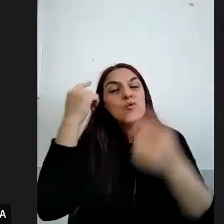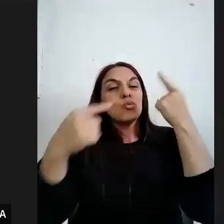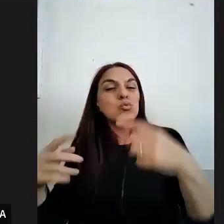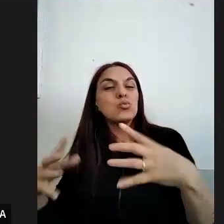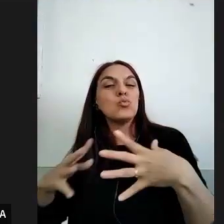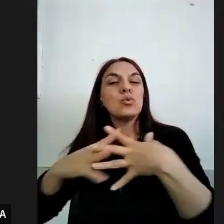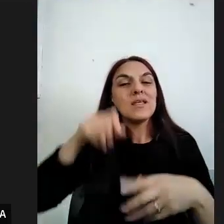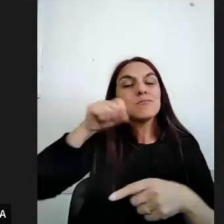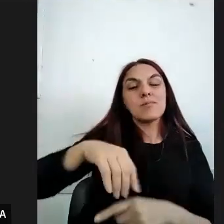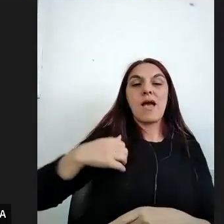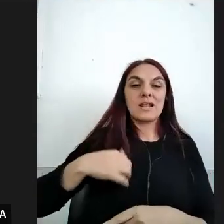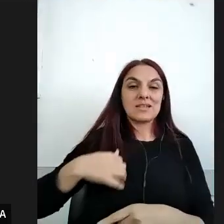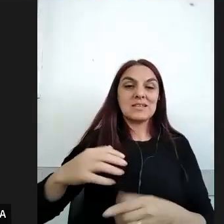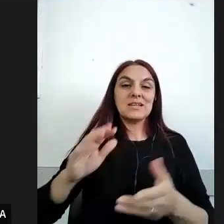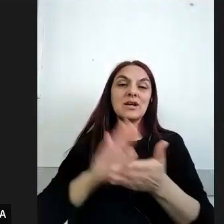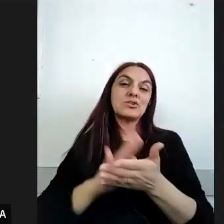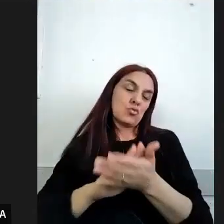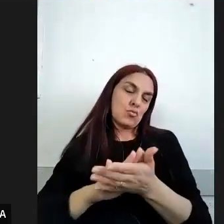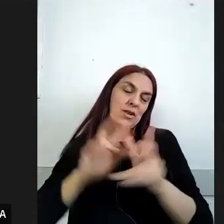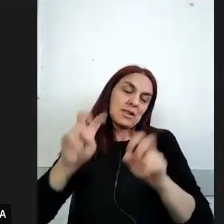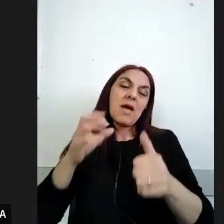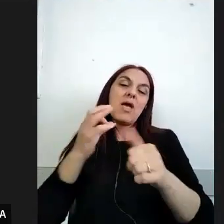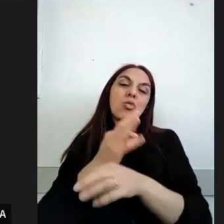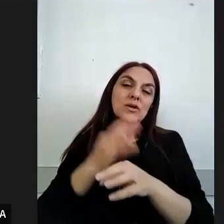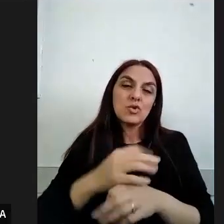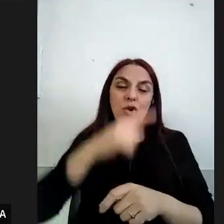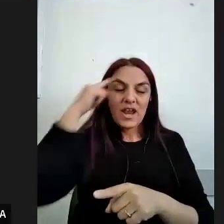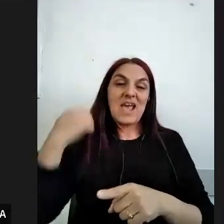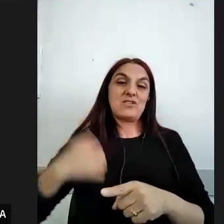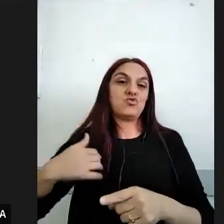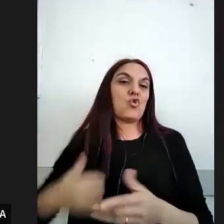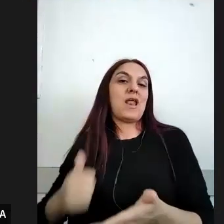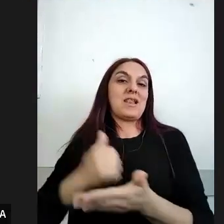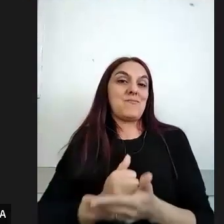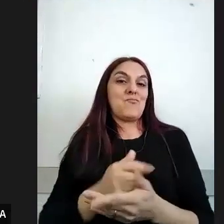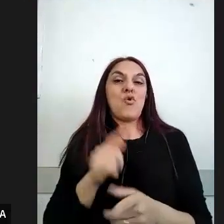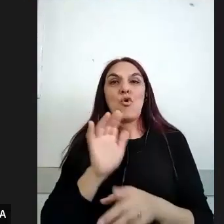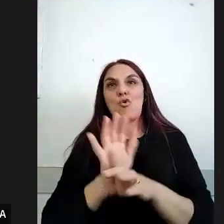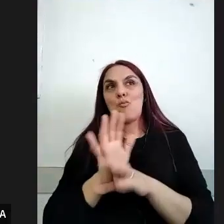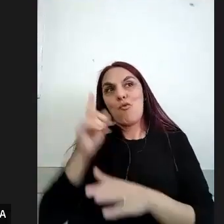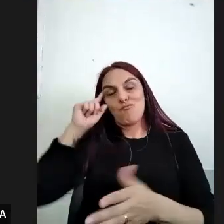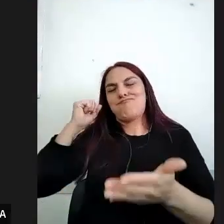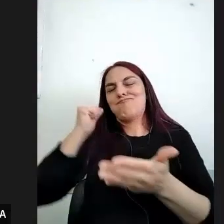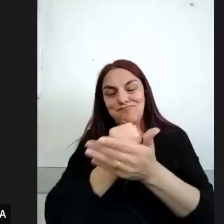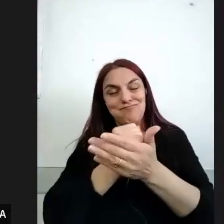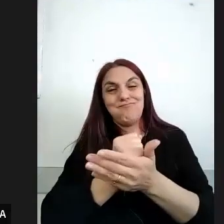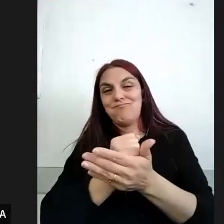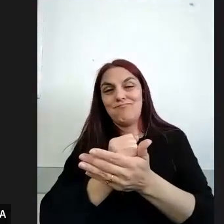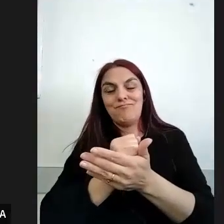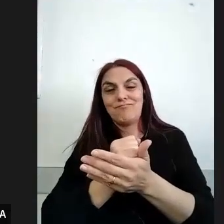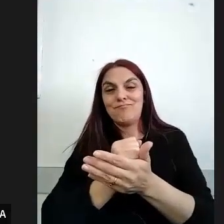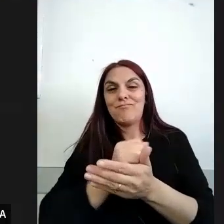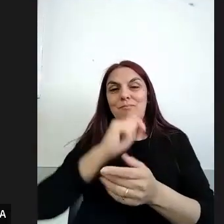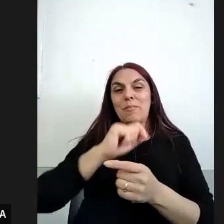en términos de educación nacionalismo digamos ahí hay como una marca muy fuerte que justamente trae